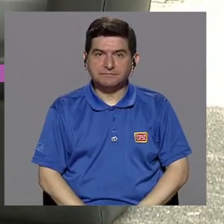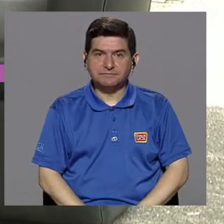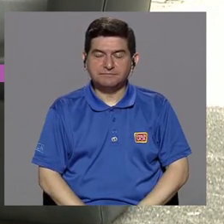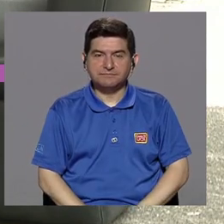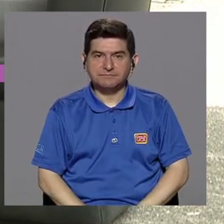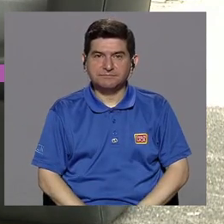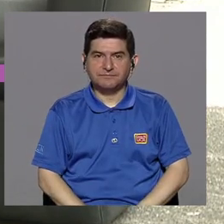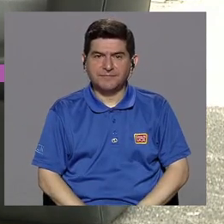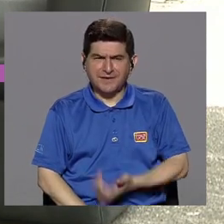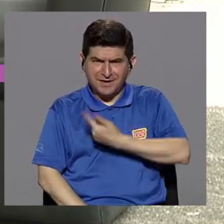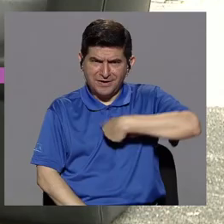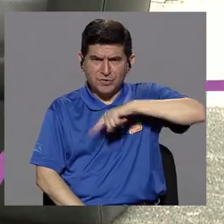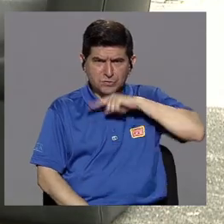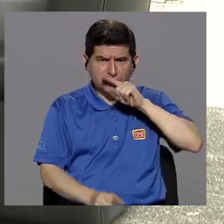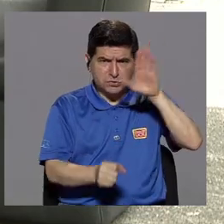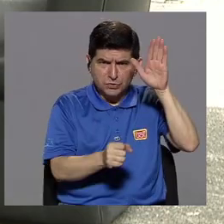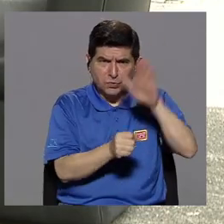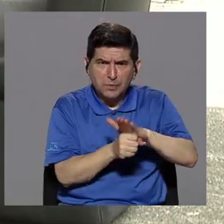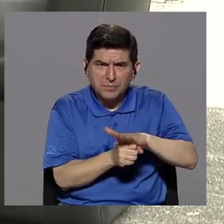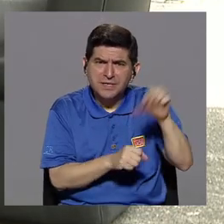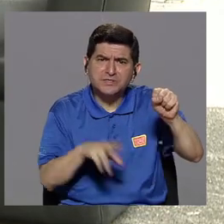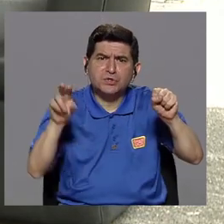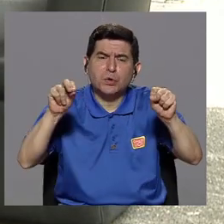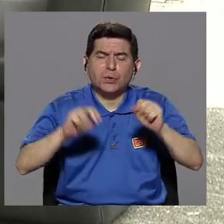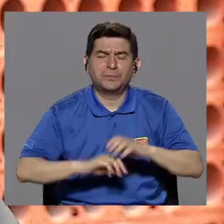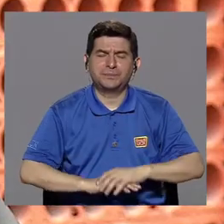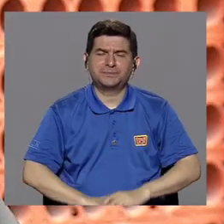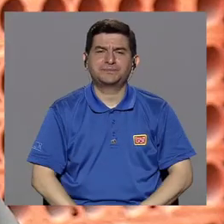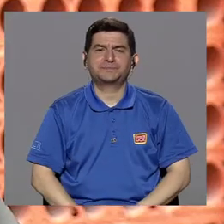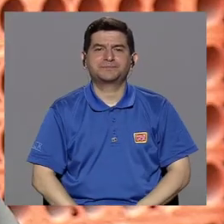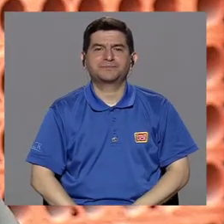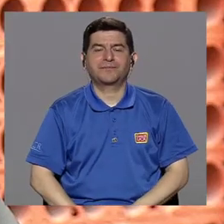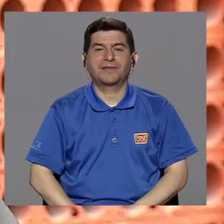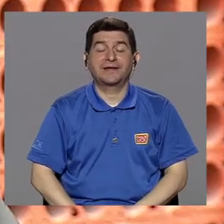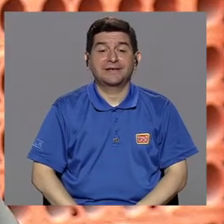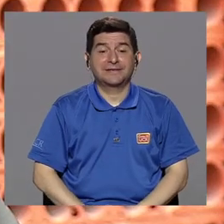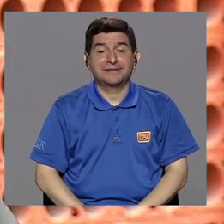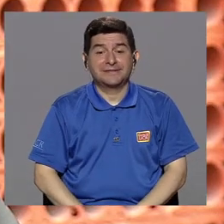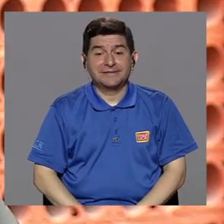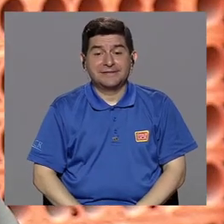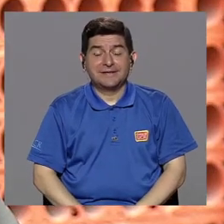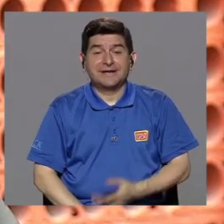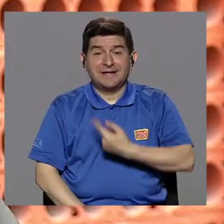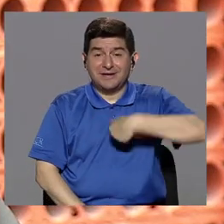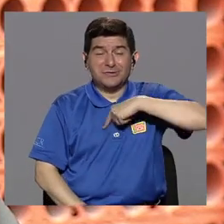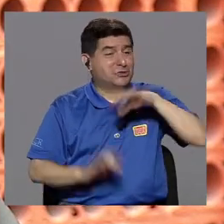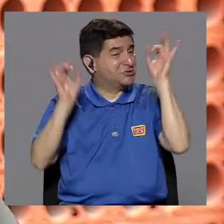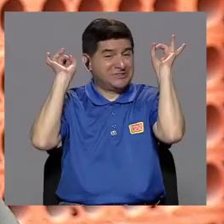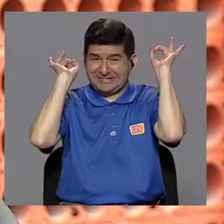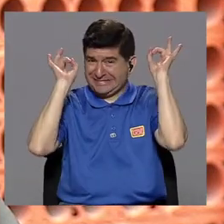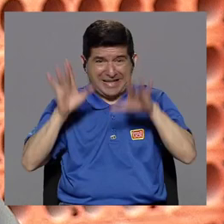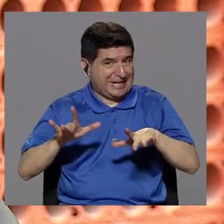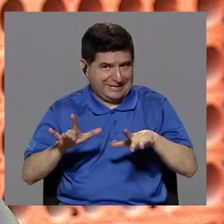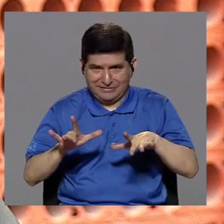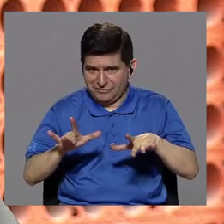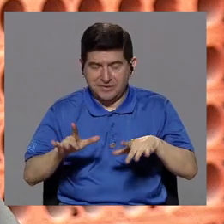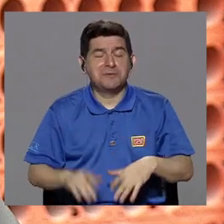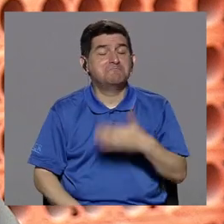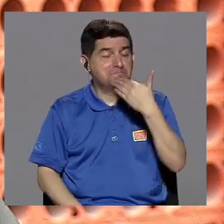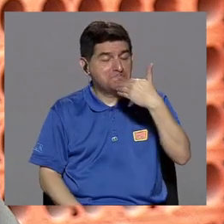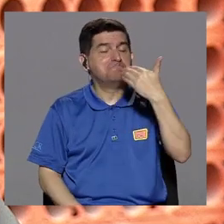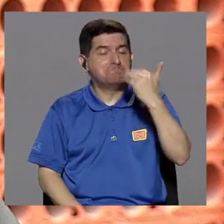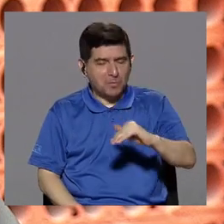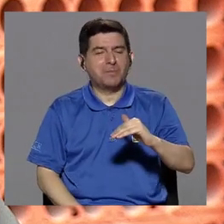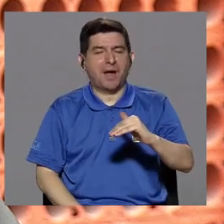¿Cómo? Si llevamos a la acción eso. Sí, pues podemos decirlo así, estamos fatal. Estamos bastante